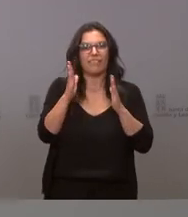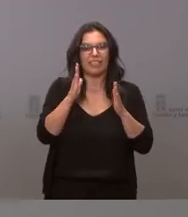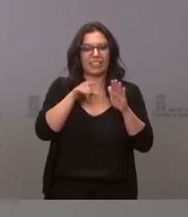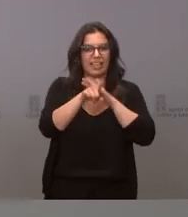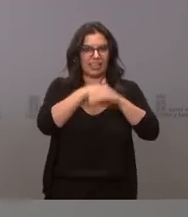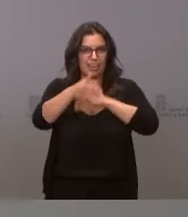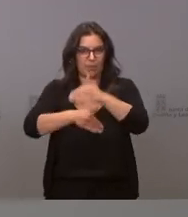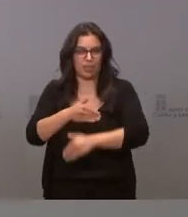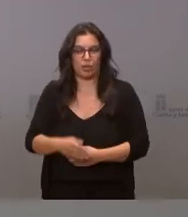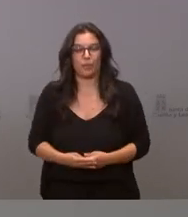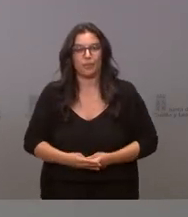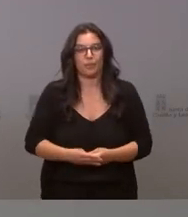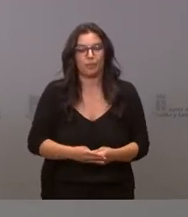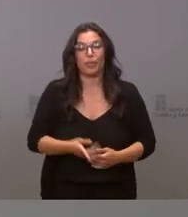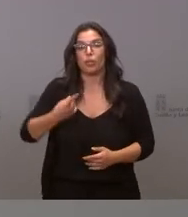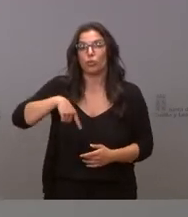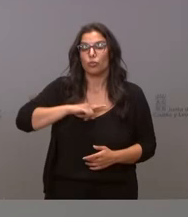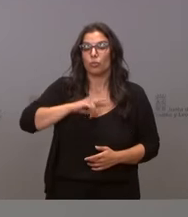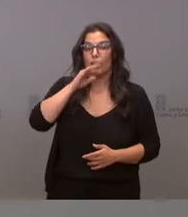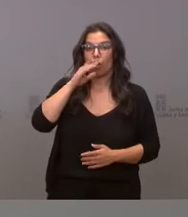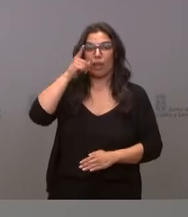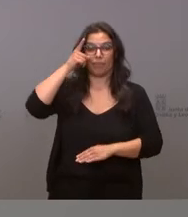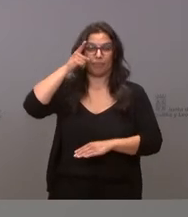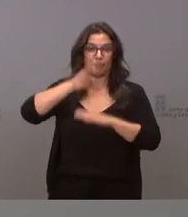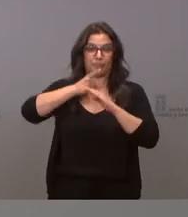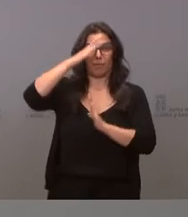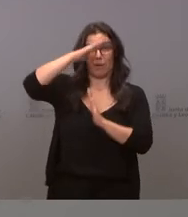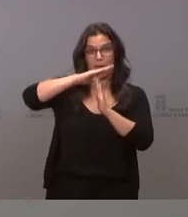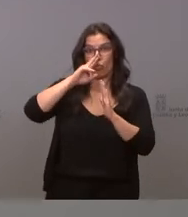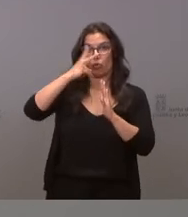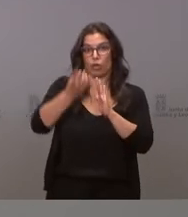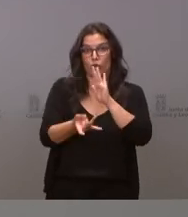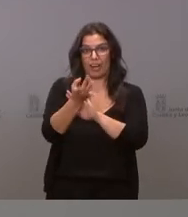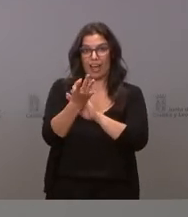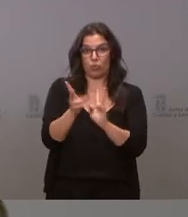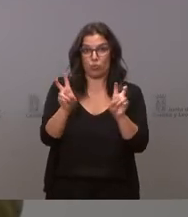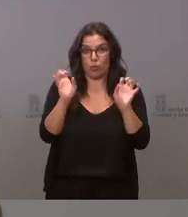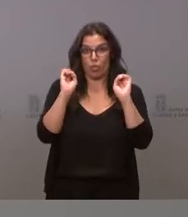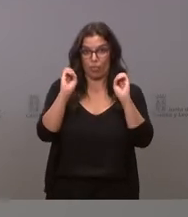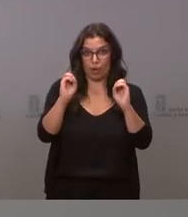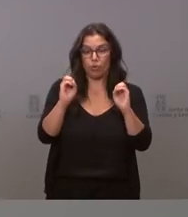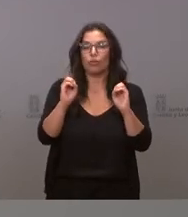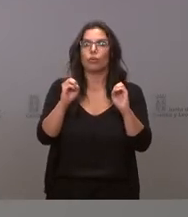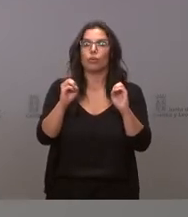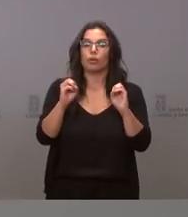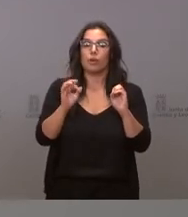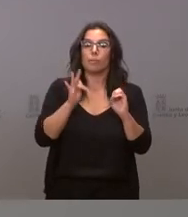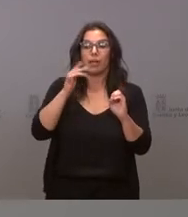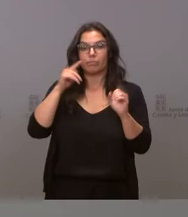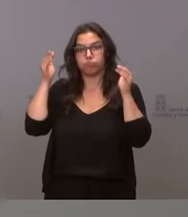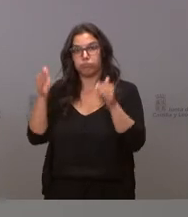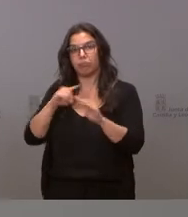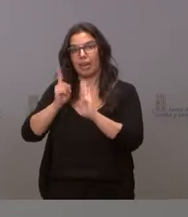tramitación lo que pretendemos con esta moratoria de dos años y el abordaje de la modificación de la ley del juego